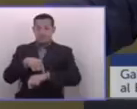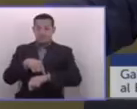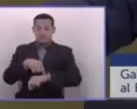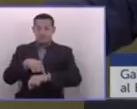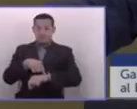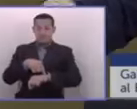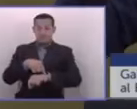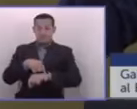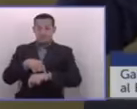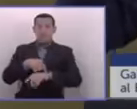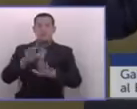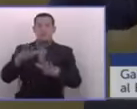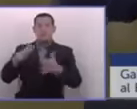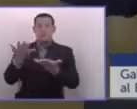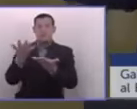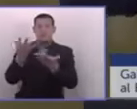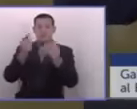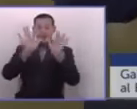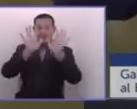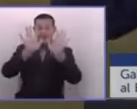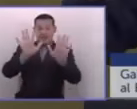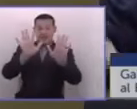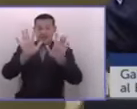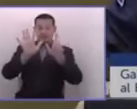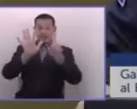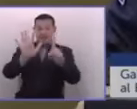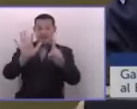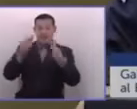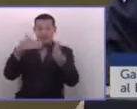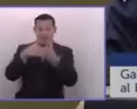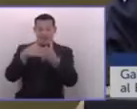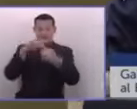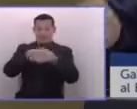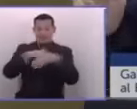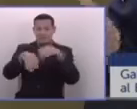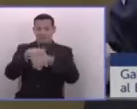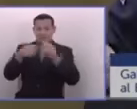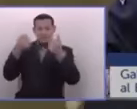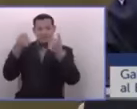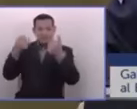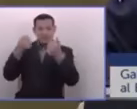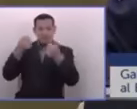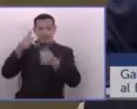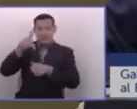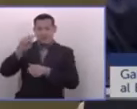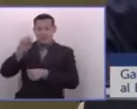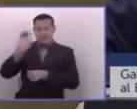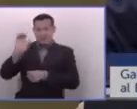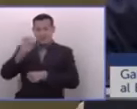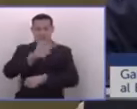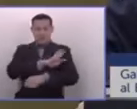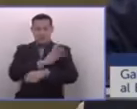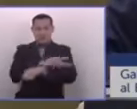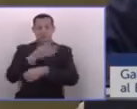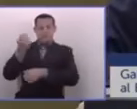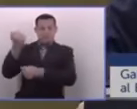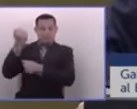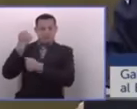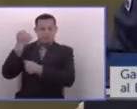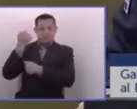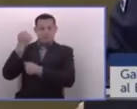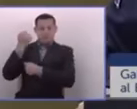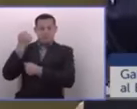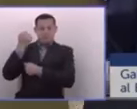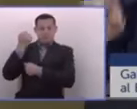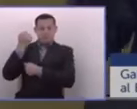Para más de 16.000 capturas, nuestra policía y nuestra Fuerza Armada no